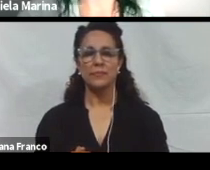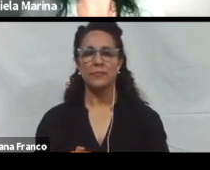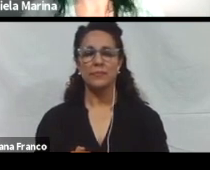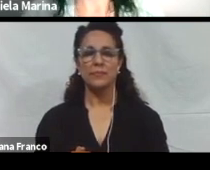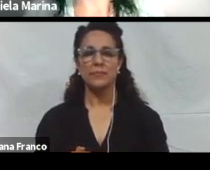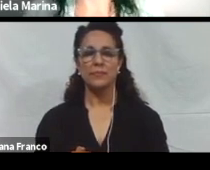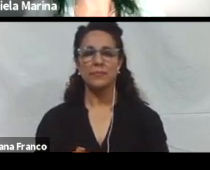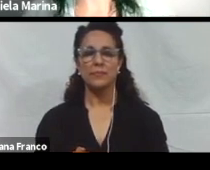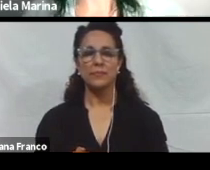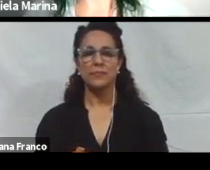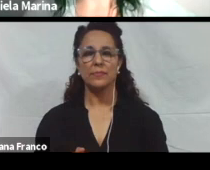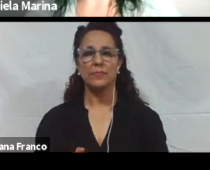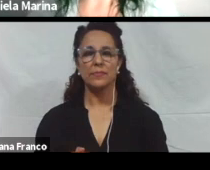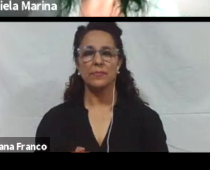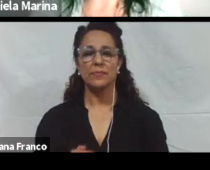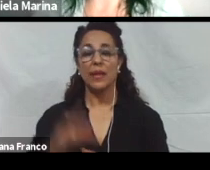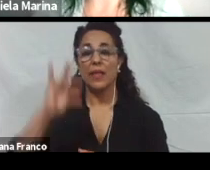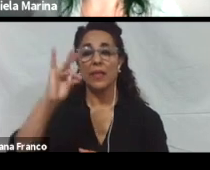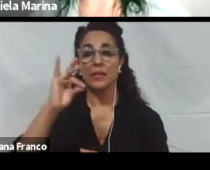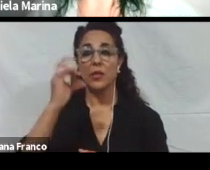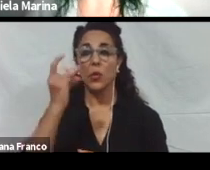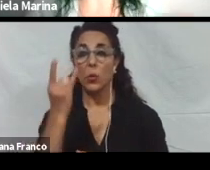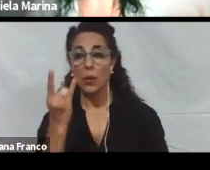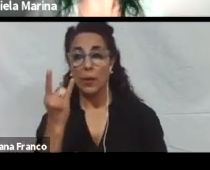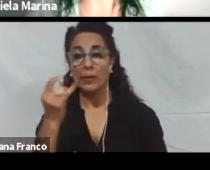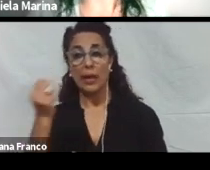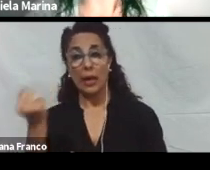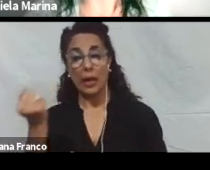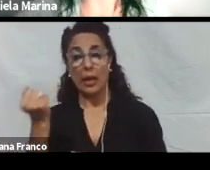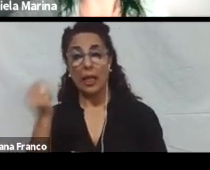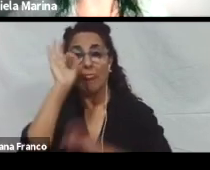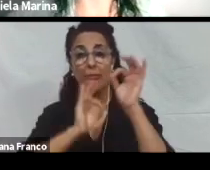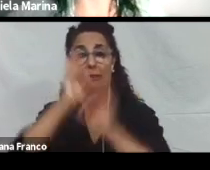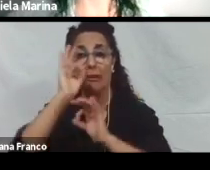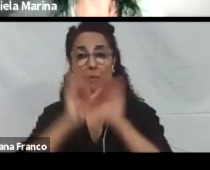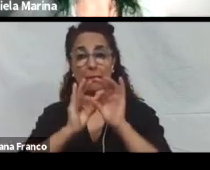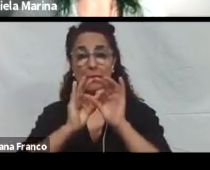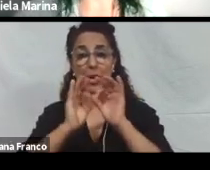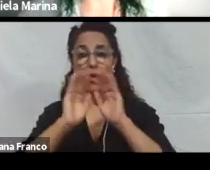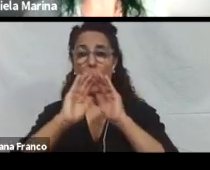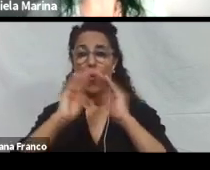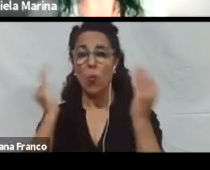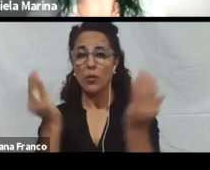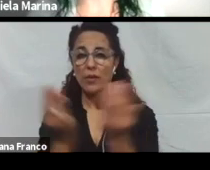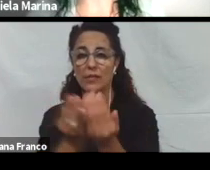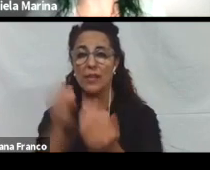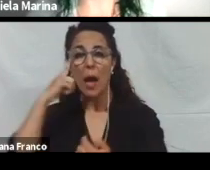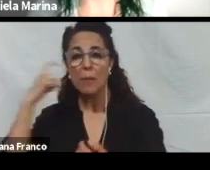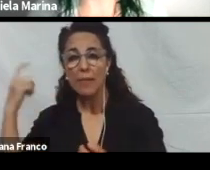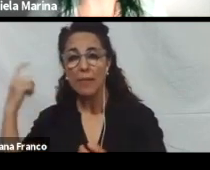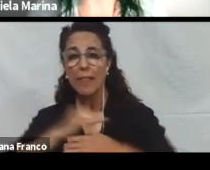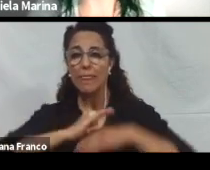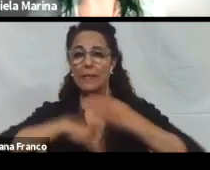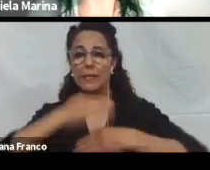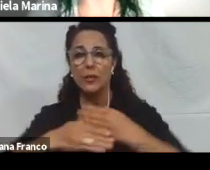Bueno, el diseño universal para el aprendizaje es, como les comentaba, un modelo de enseñanza desarrollado por el CAST,